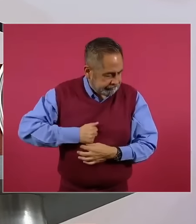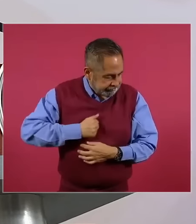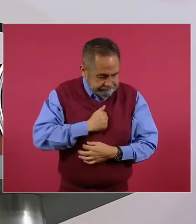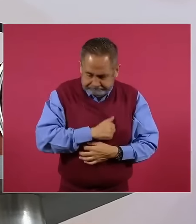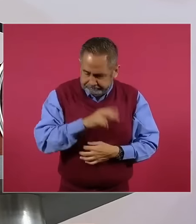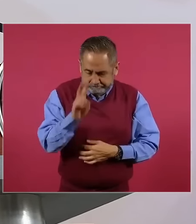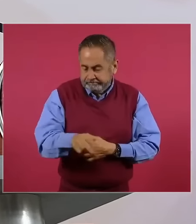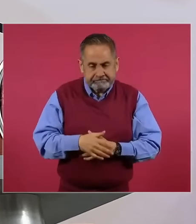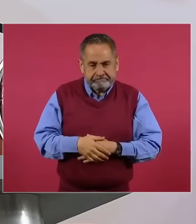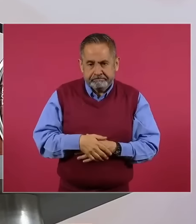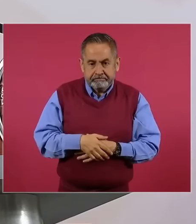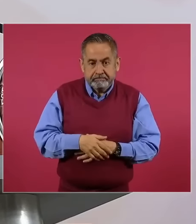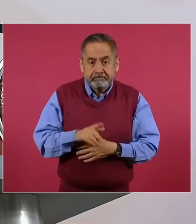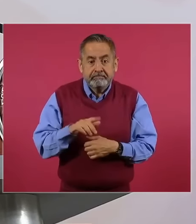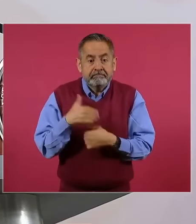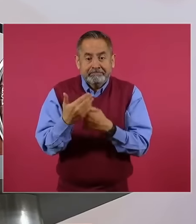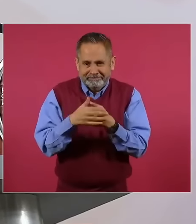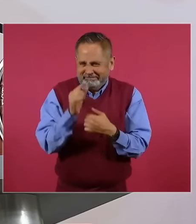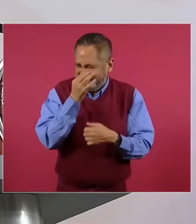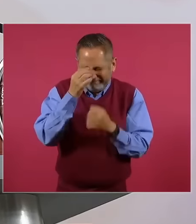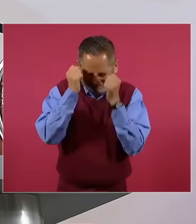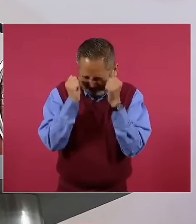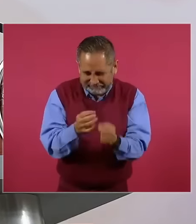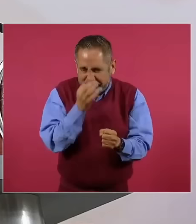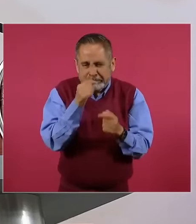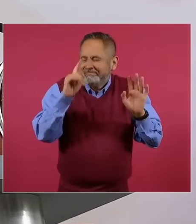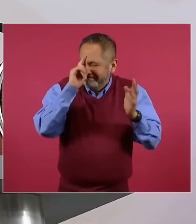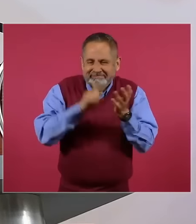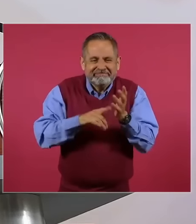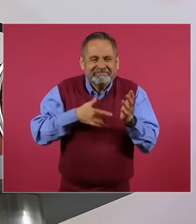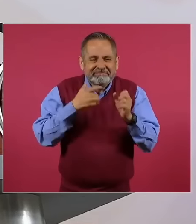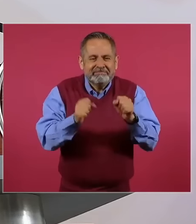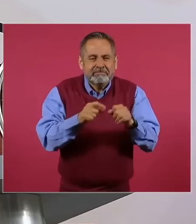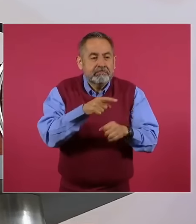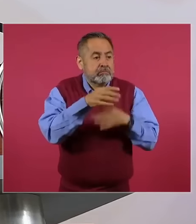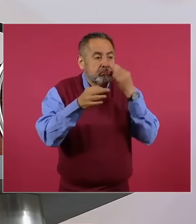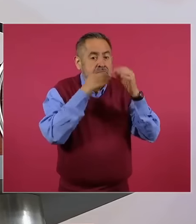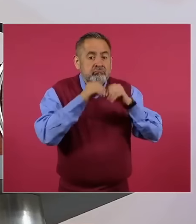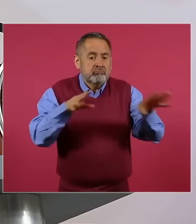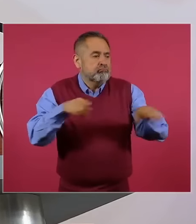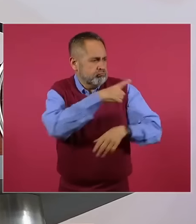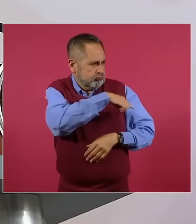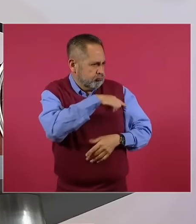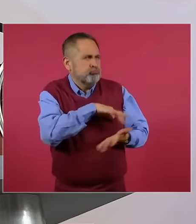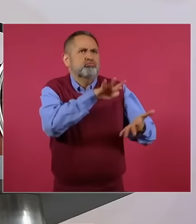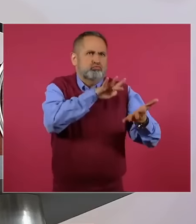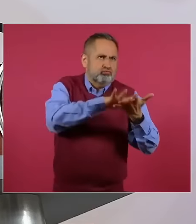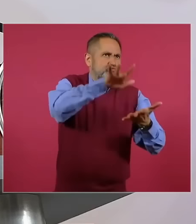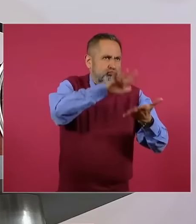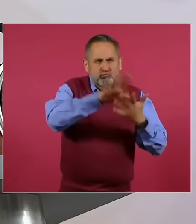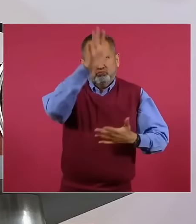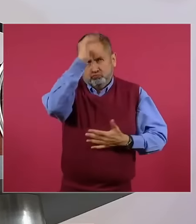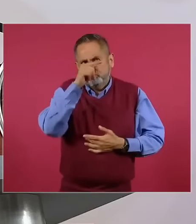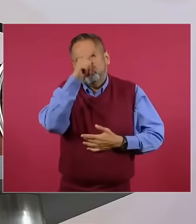y al rato va a aparecer hoy un manifiesto de apoyo a Ken Salazar,